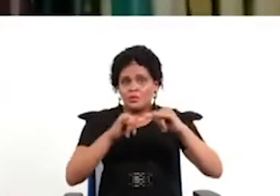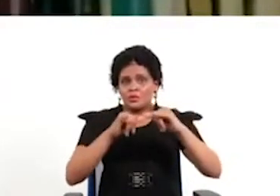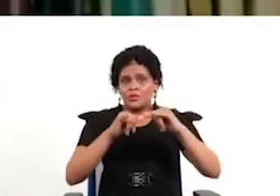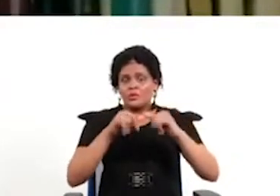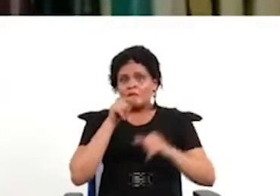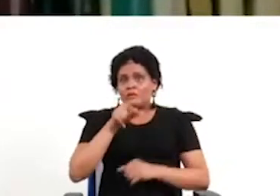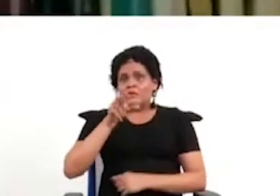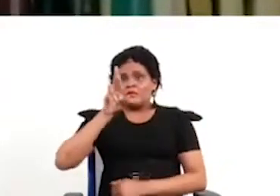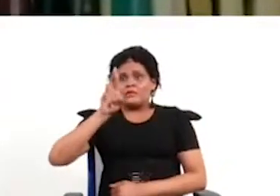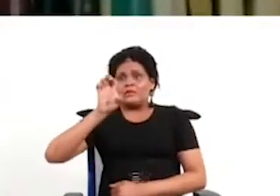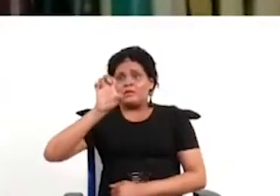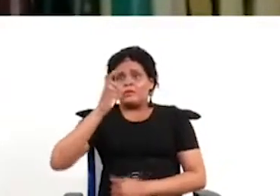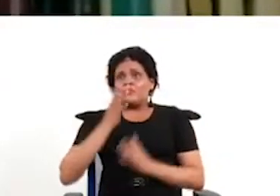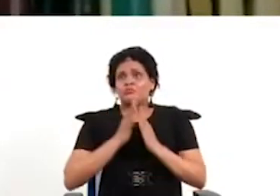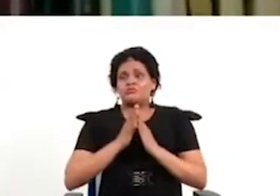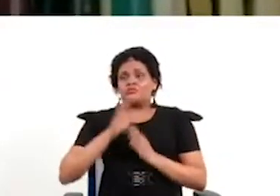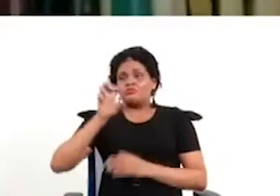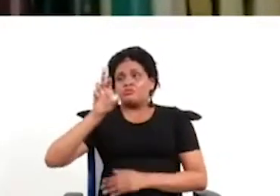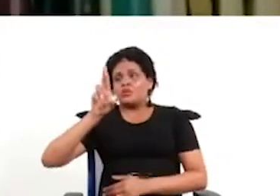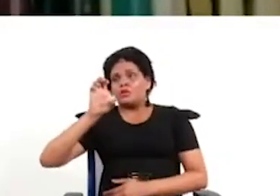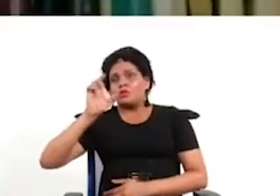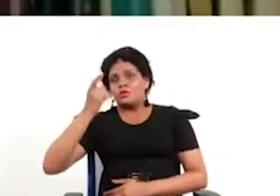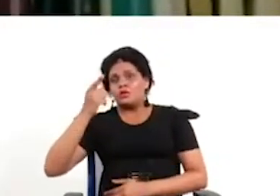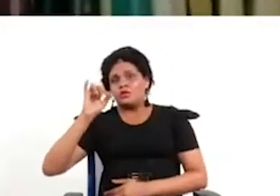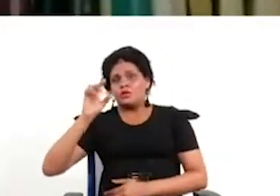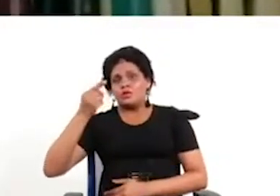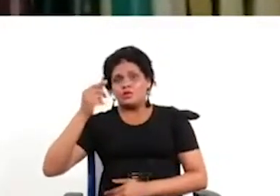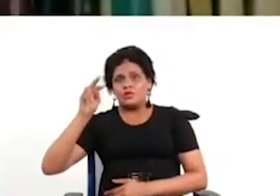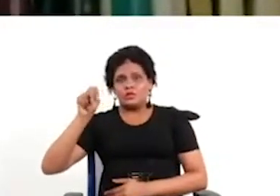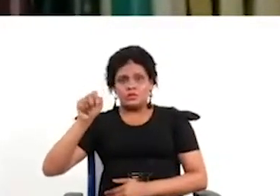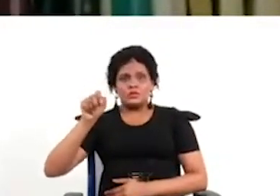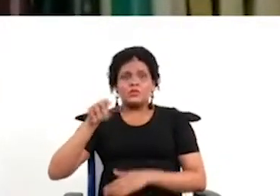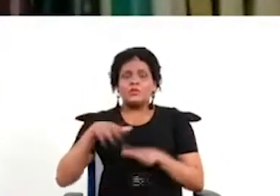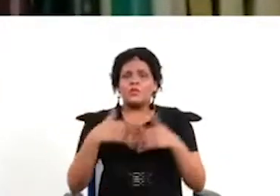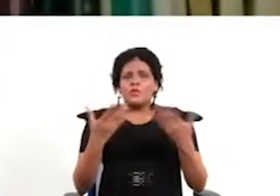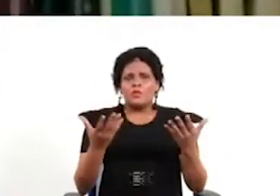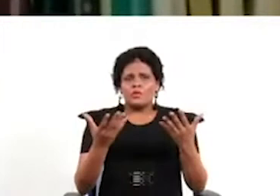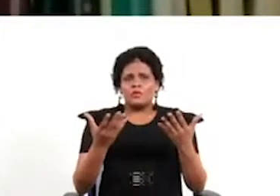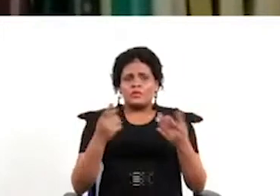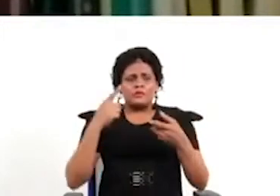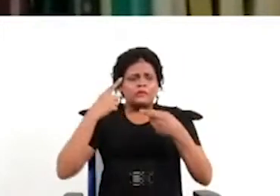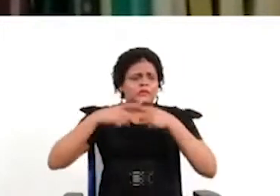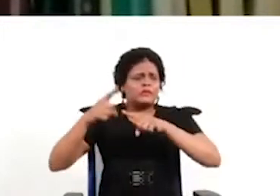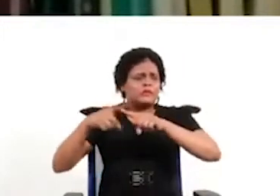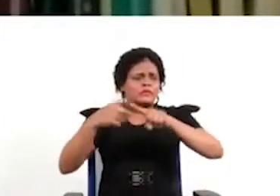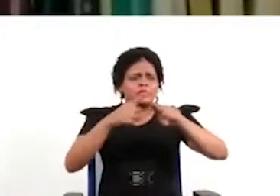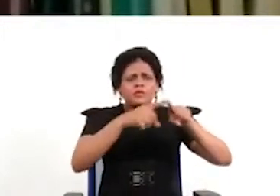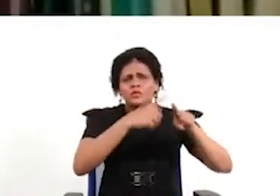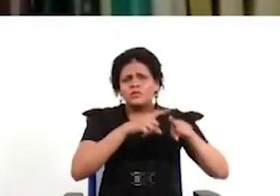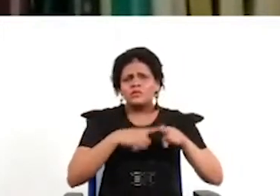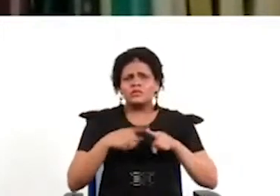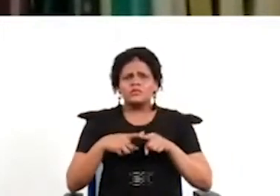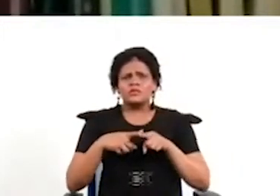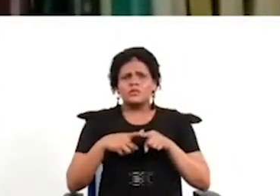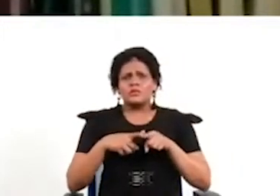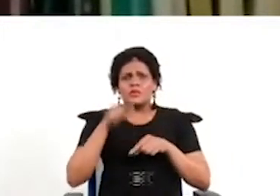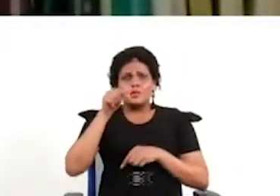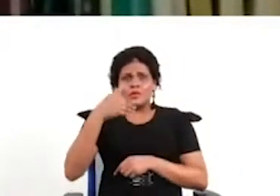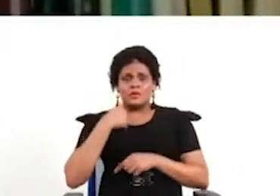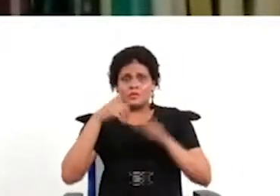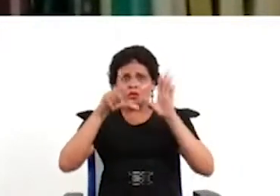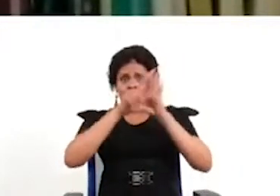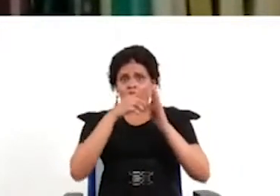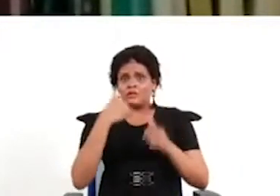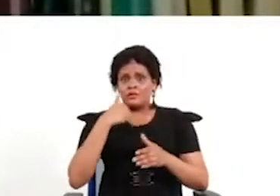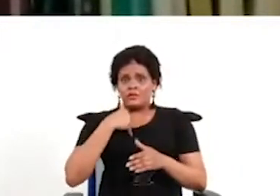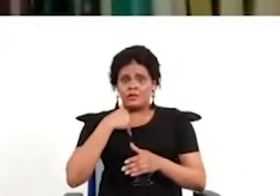religión tiene algo que ver con la ahí están las controversias entonces esa es la otra cuestión donde ahí cada partido